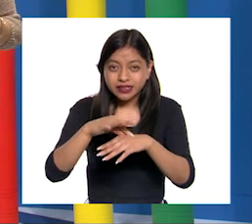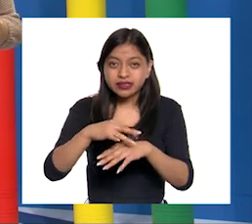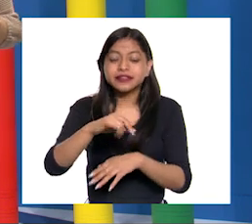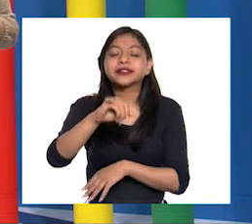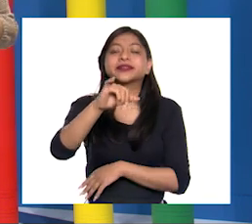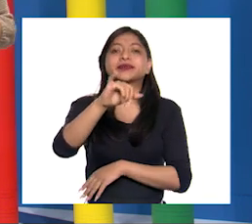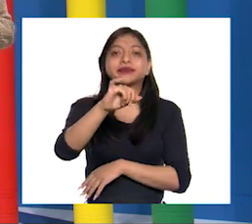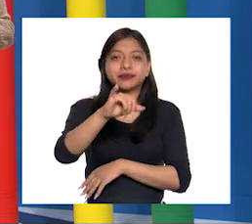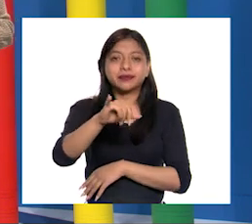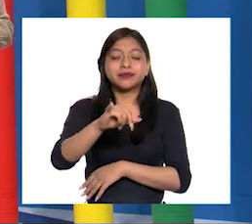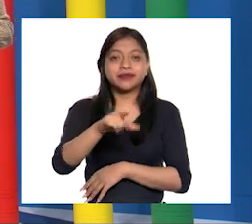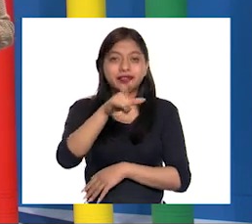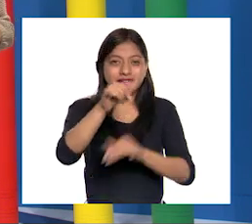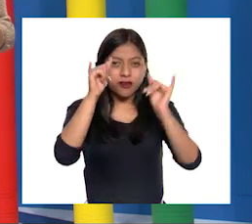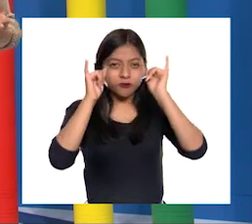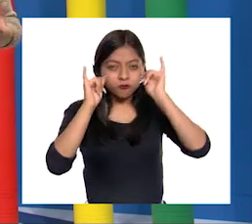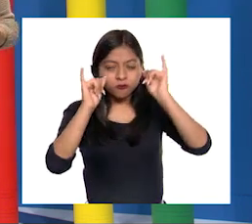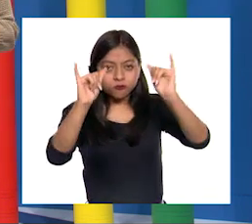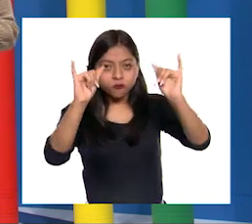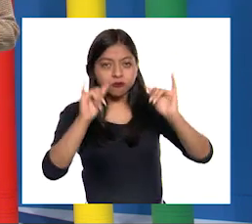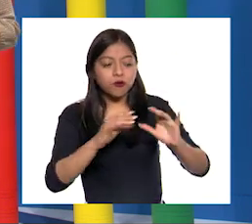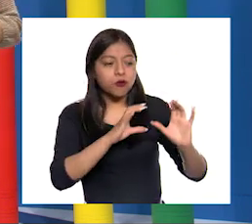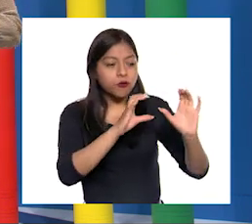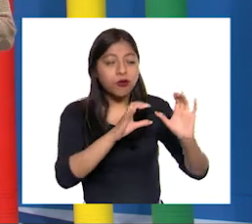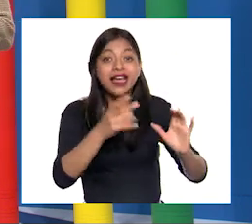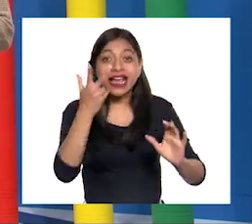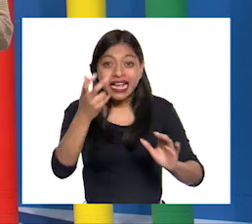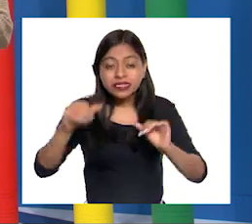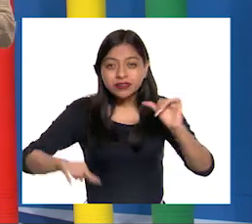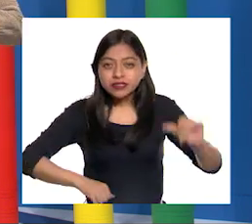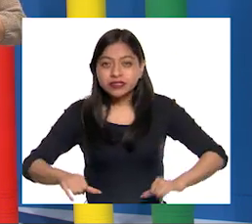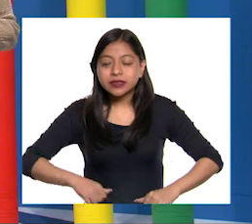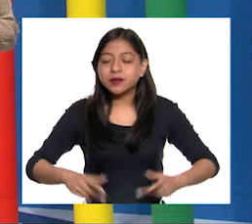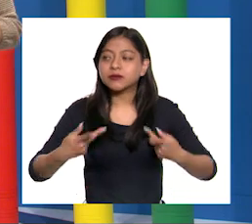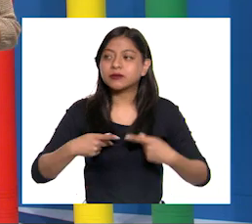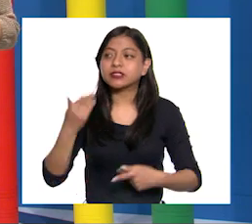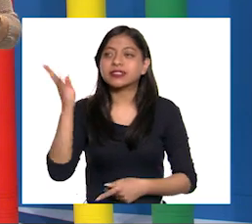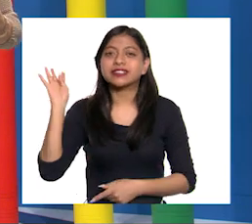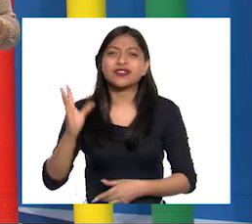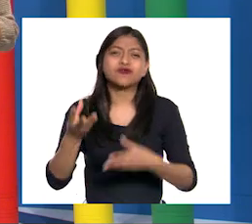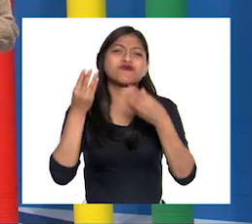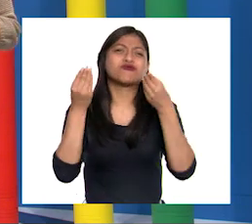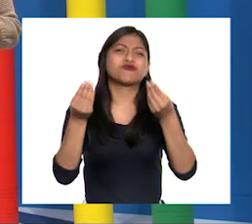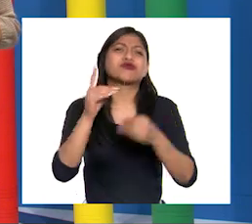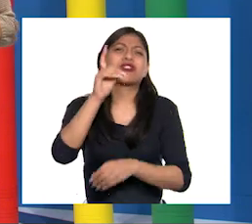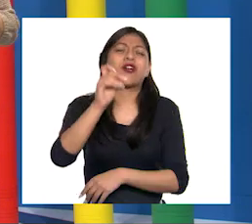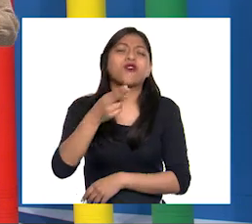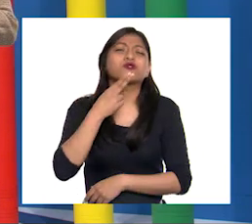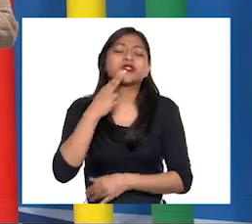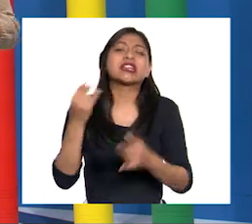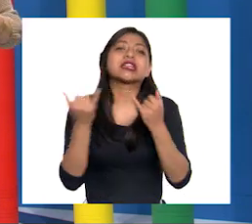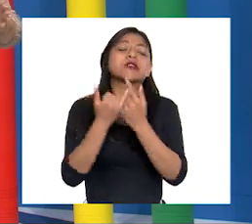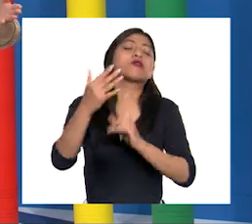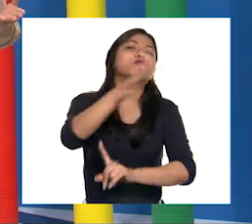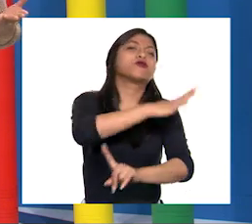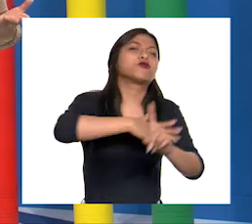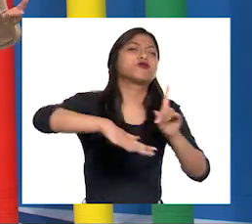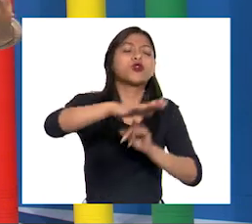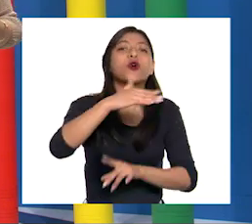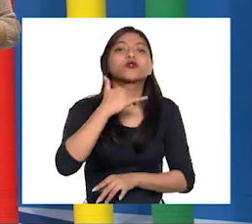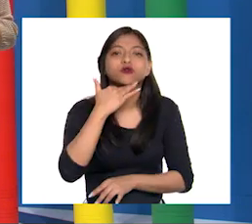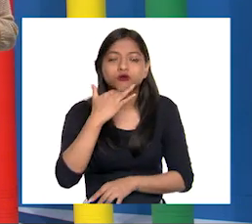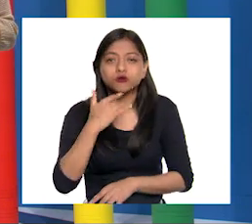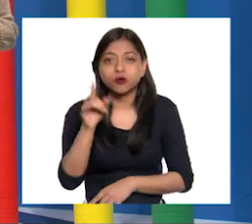Larisa La ganadería es de las actividades humanas que más agua consume y contamina Todas las actividades